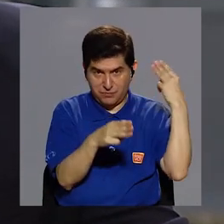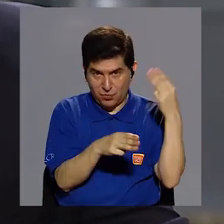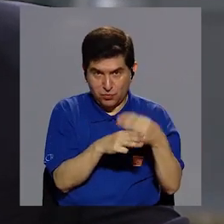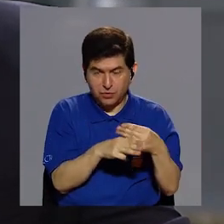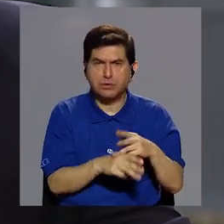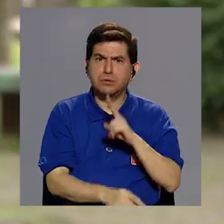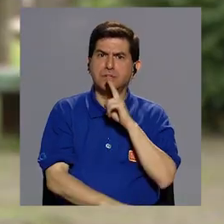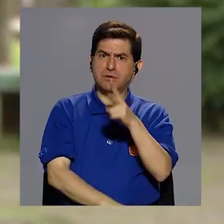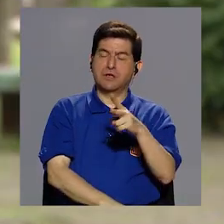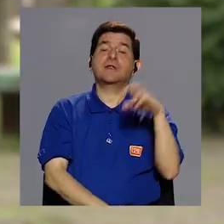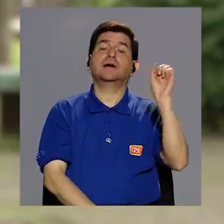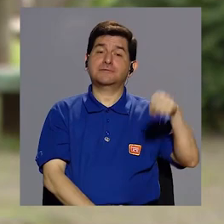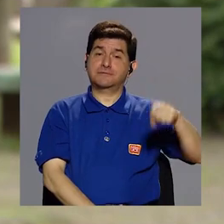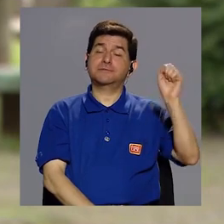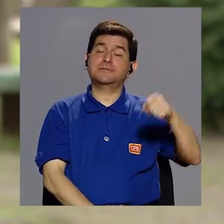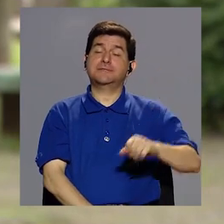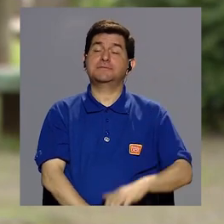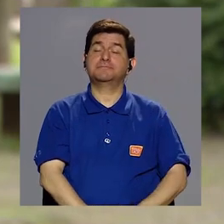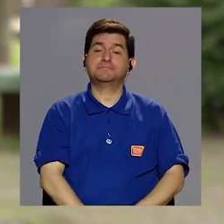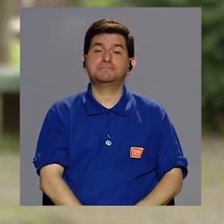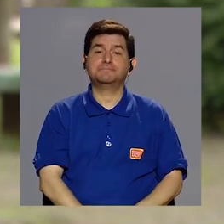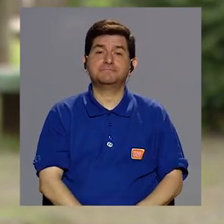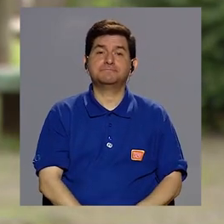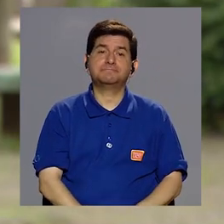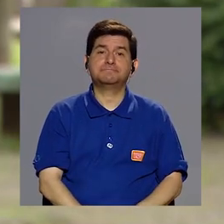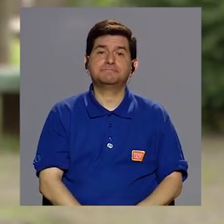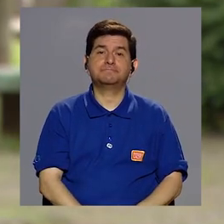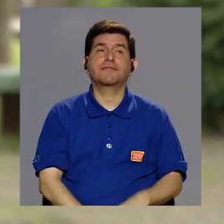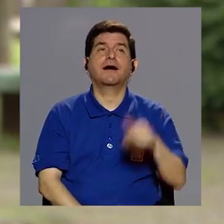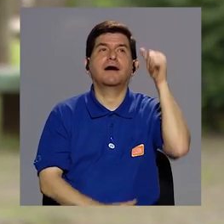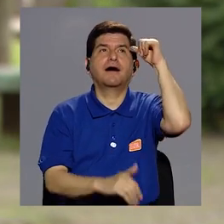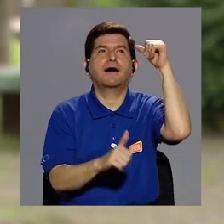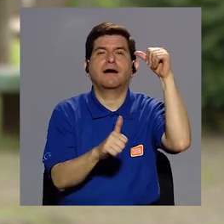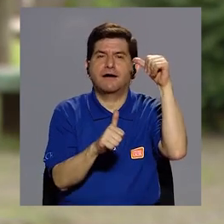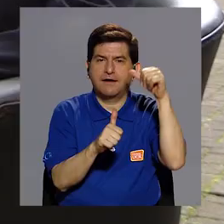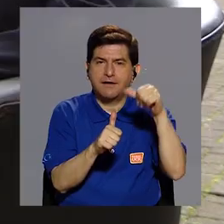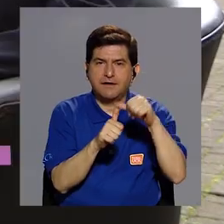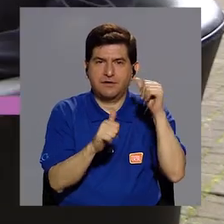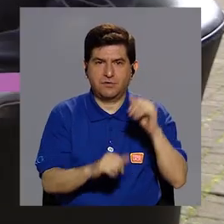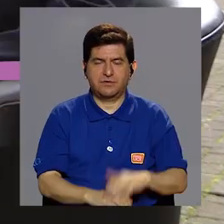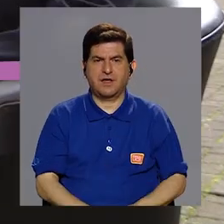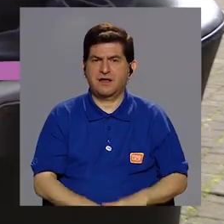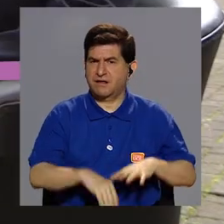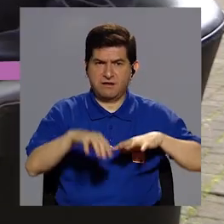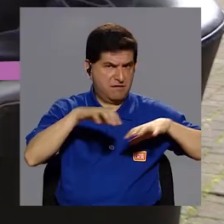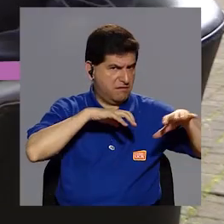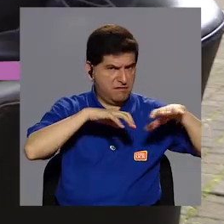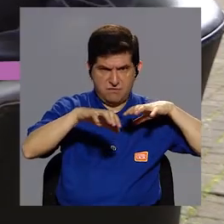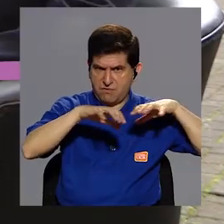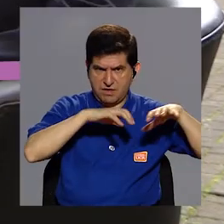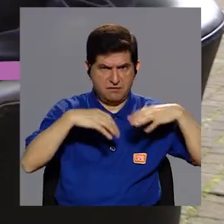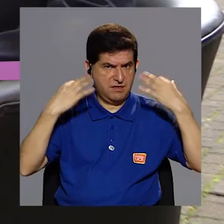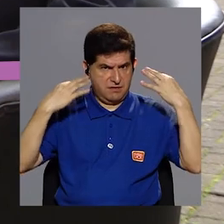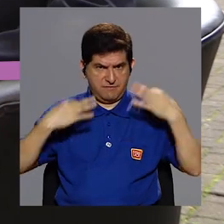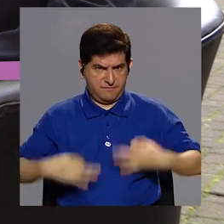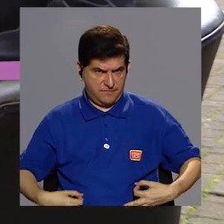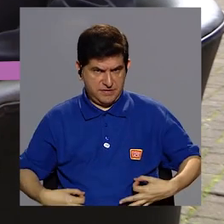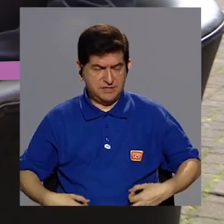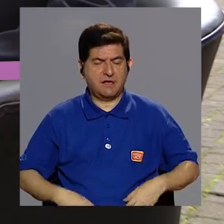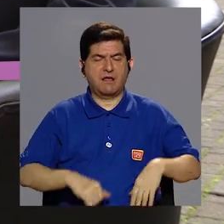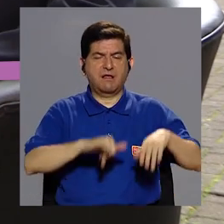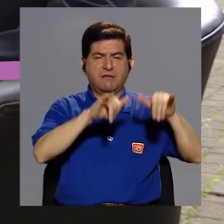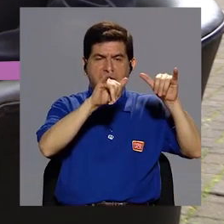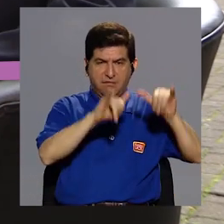mundo. ¿En serio? Sí, y recordemos que la inactividad física,